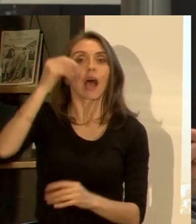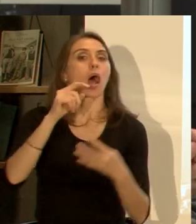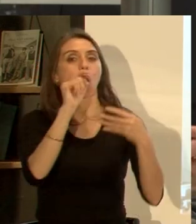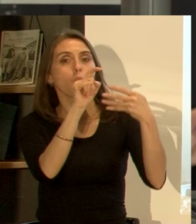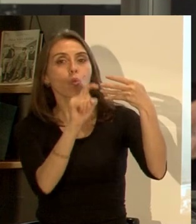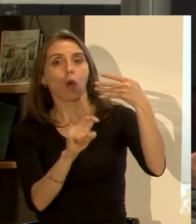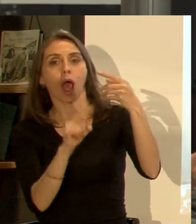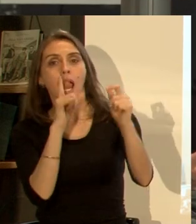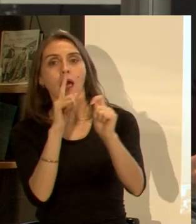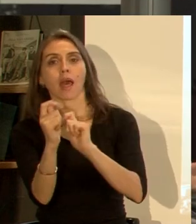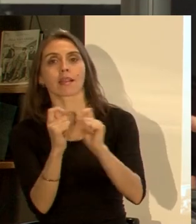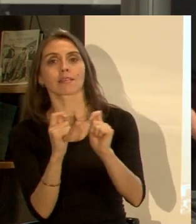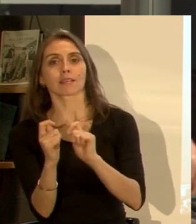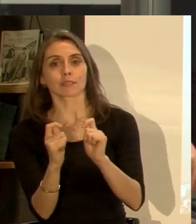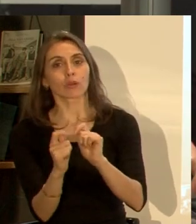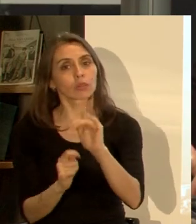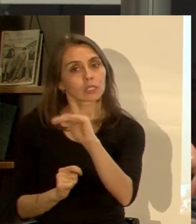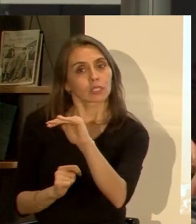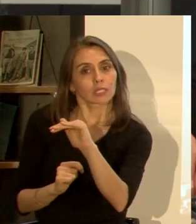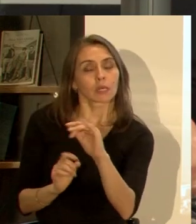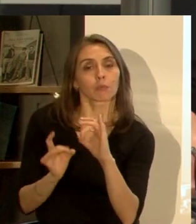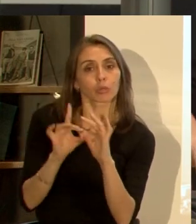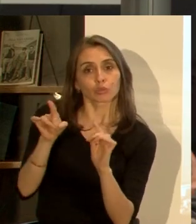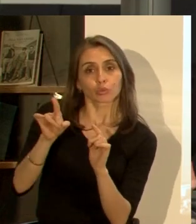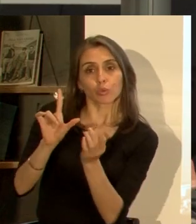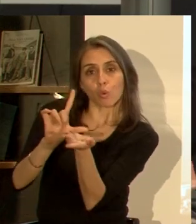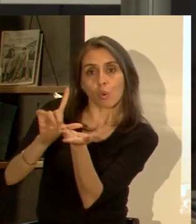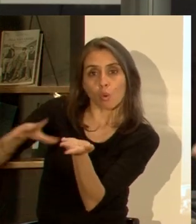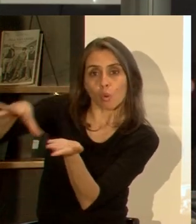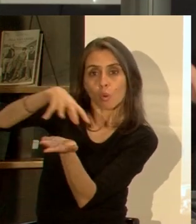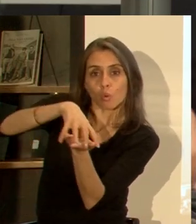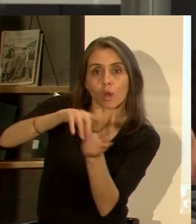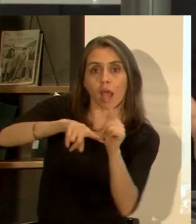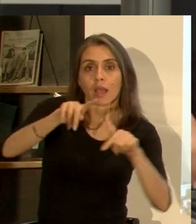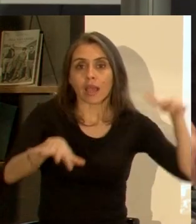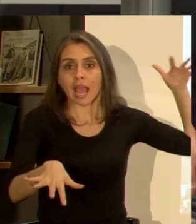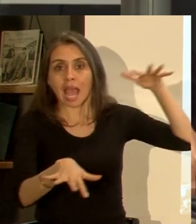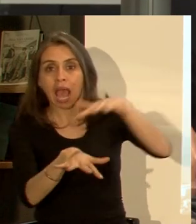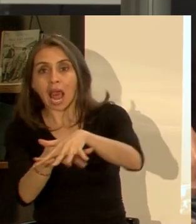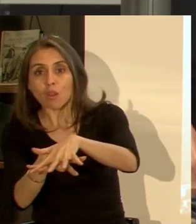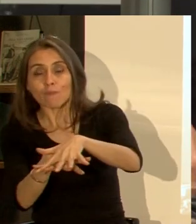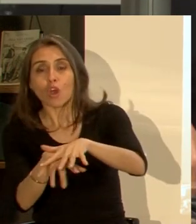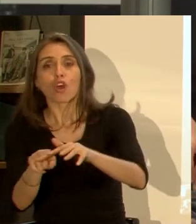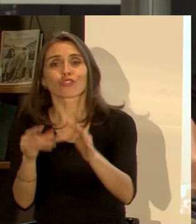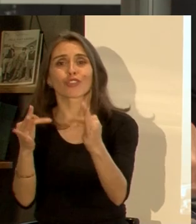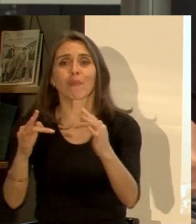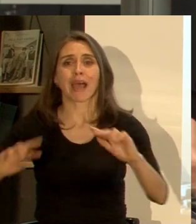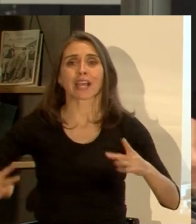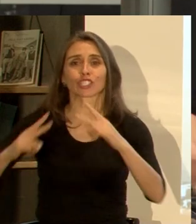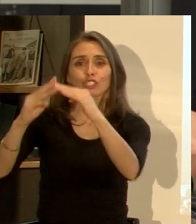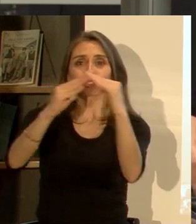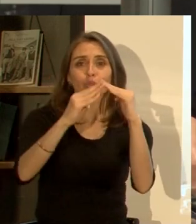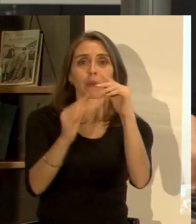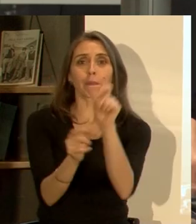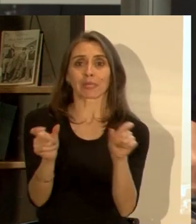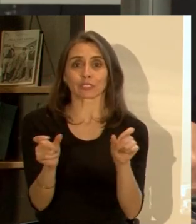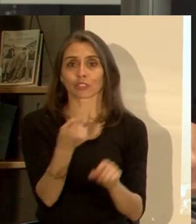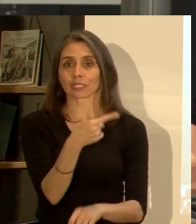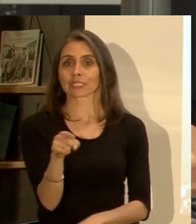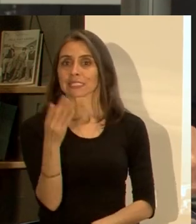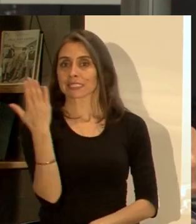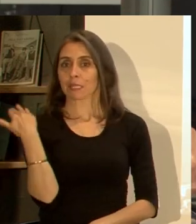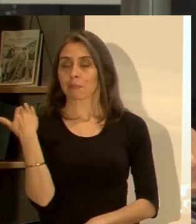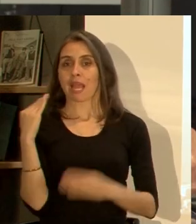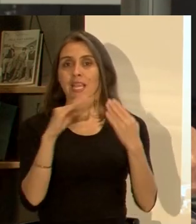riesgos que existen y decirles que si en esa zona pasó un aluvión que no vuelva a construir ahí la gente que ahora la semana